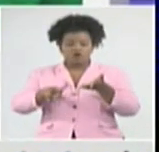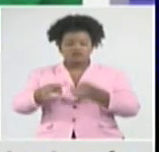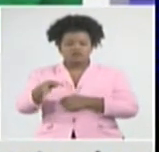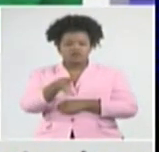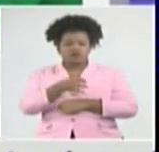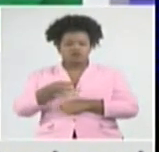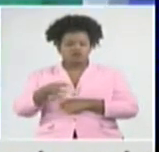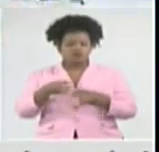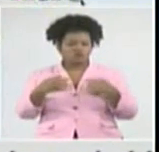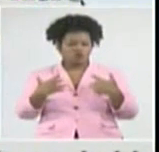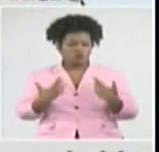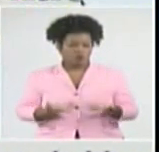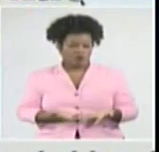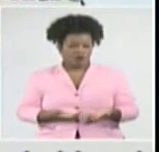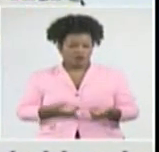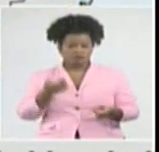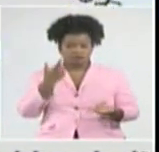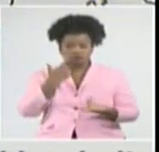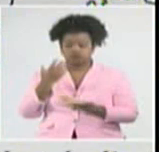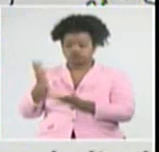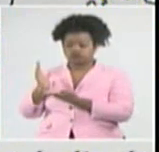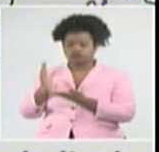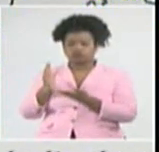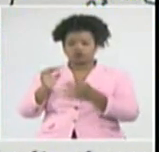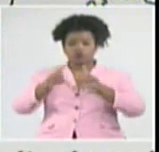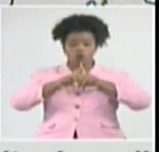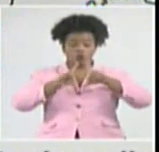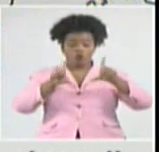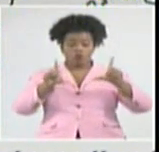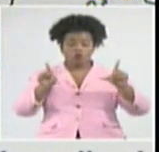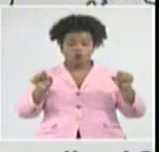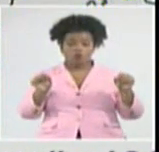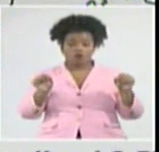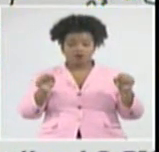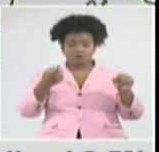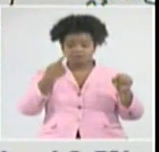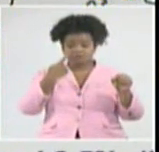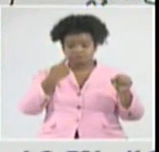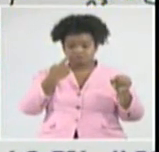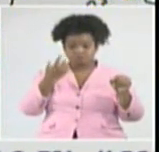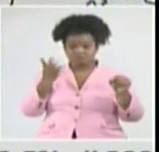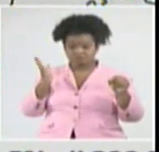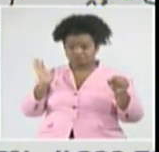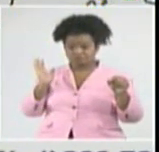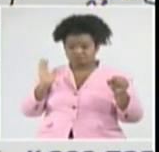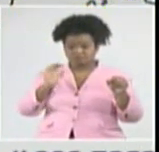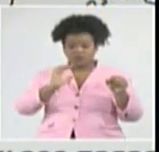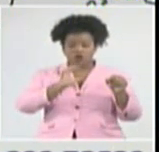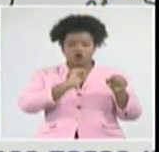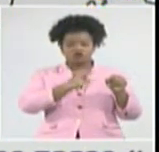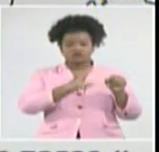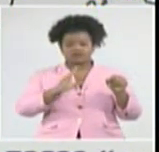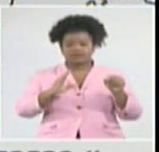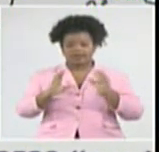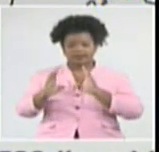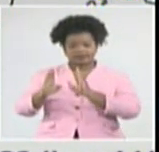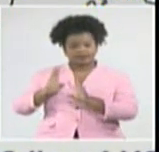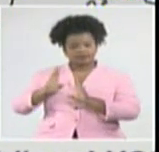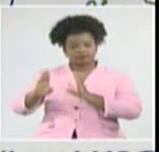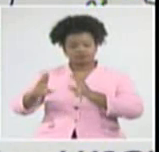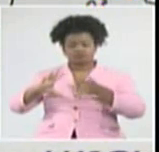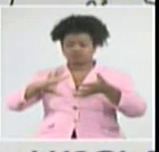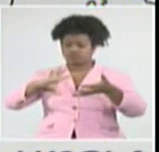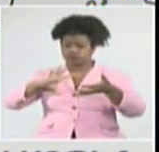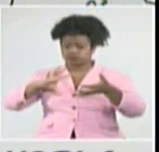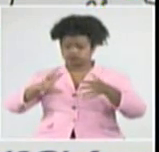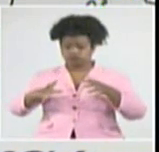provincias y territorios, inicialmente, ahí tienen el comportamiento de Occidente, complejo, no podemos